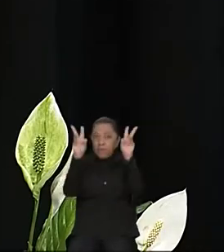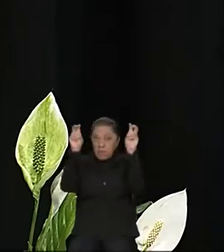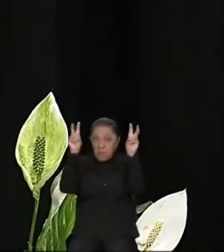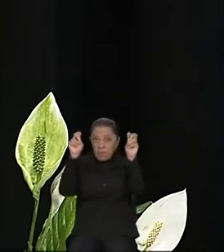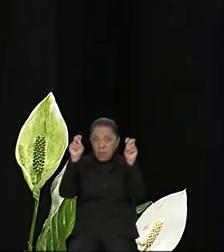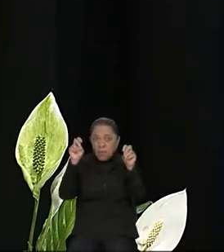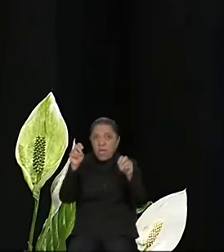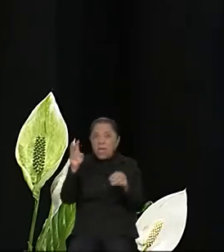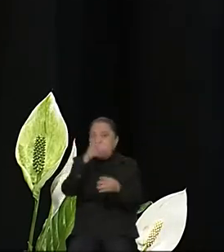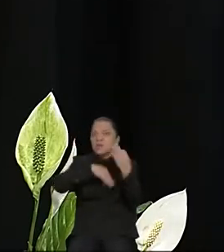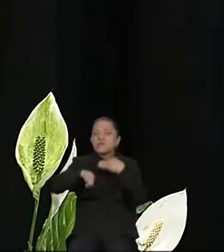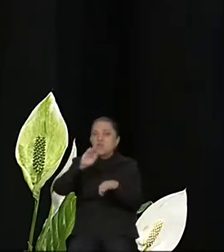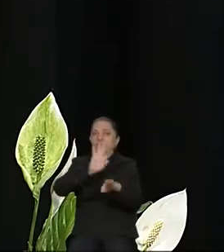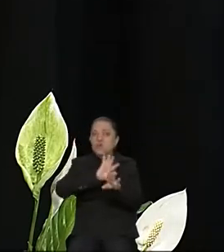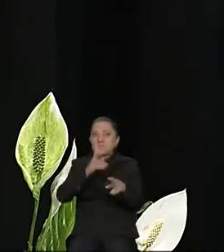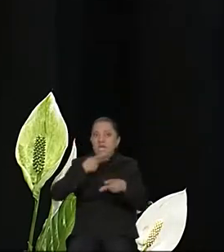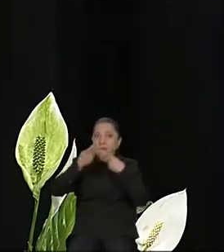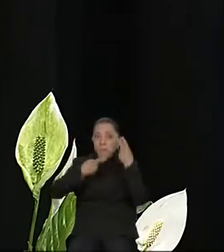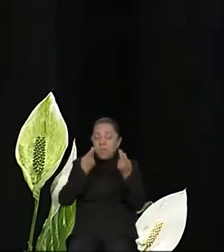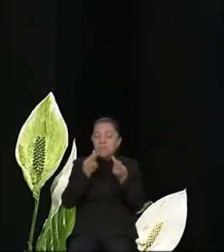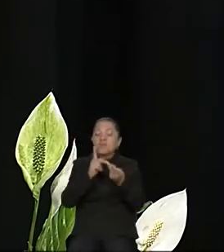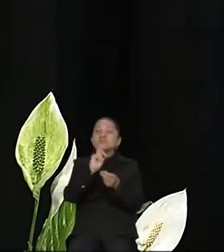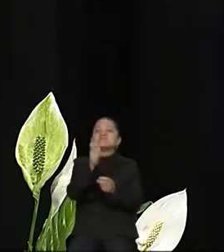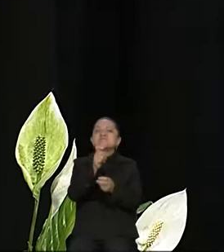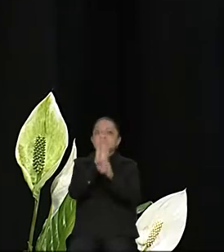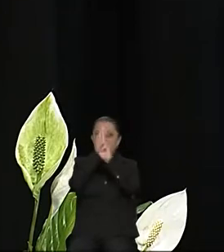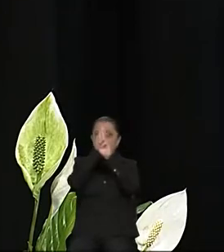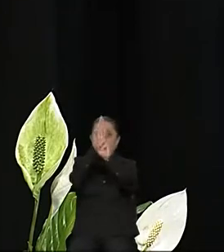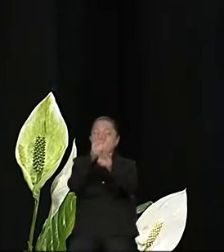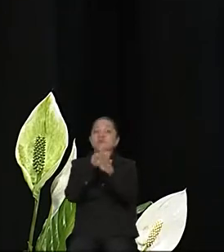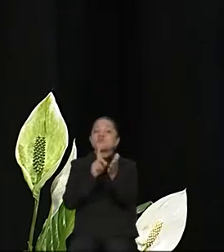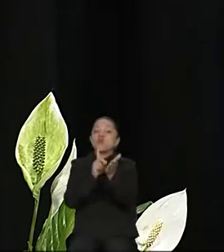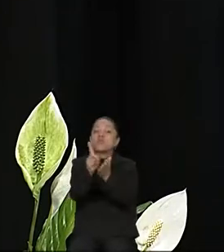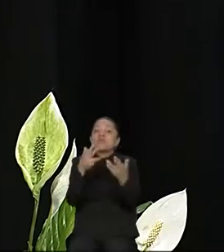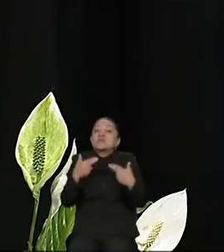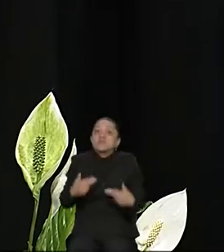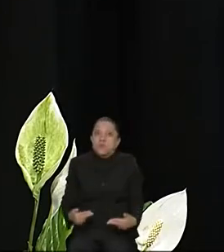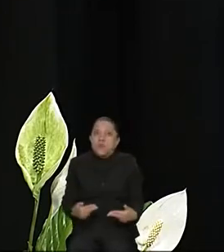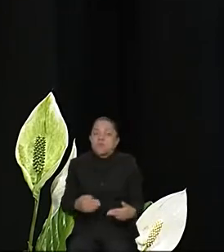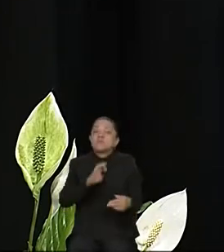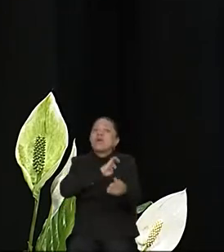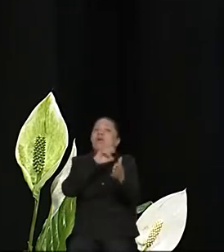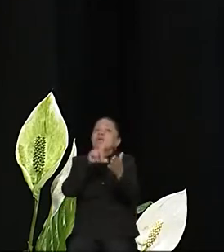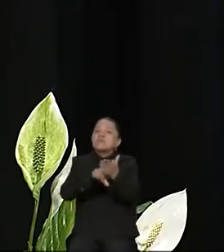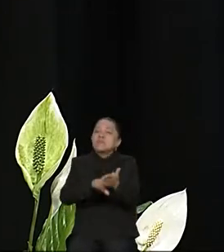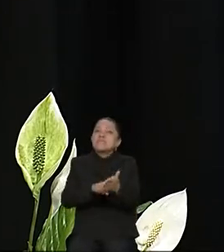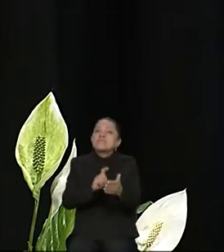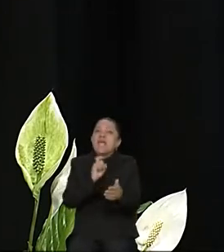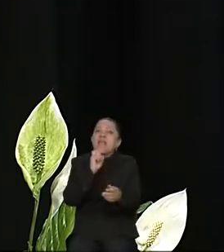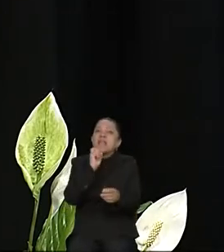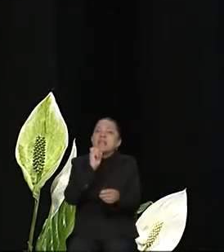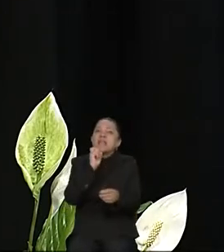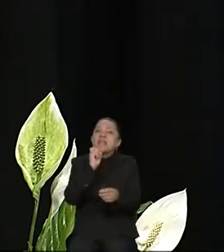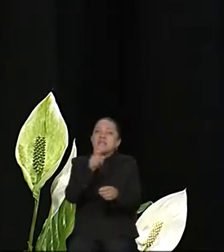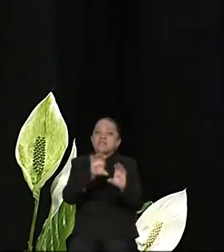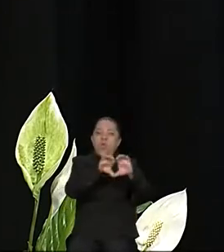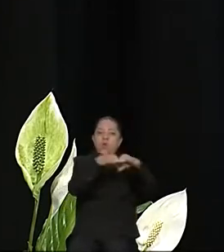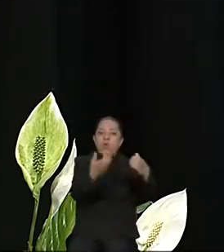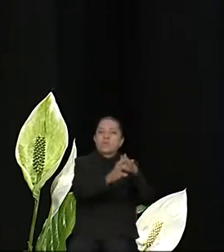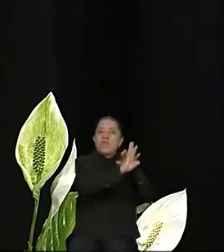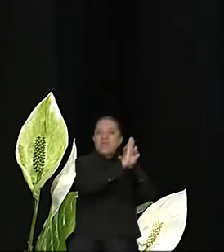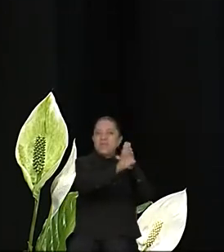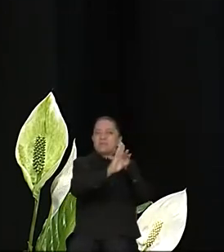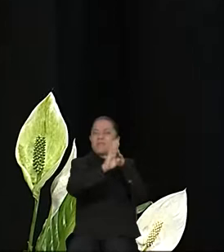tocado es el respeto a los derechos humanos y especialmente quiero hacer énfasis a la comunidad de migrantes que existe